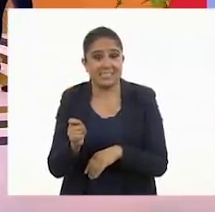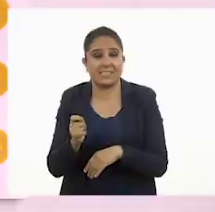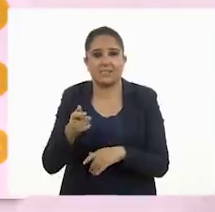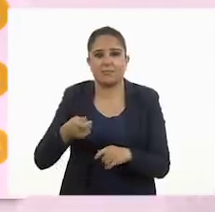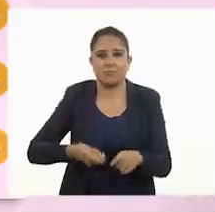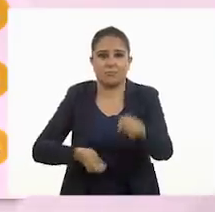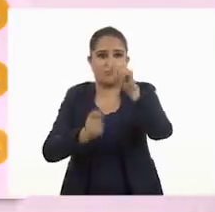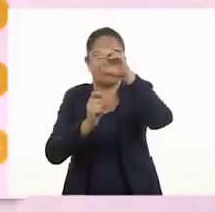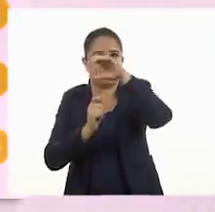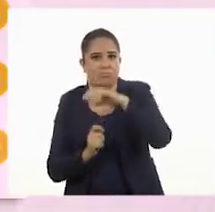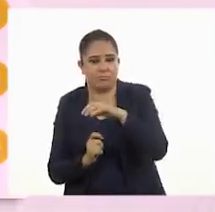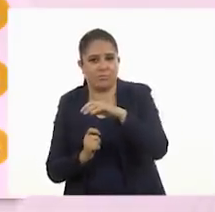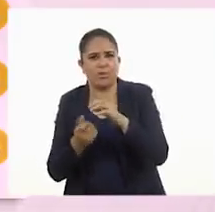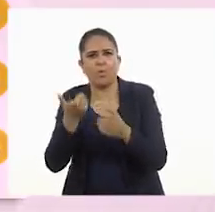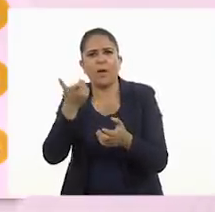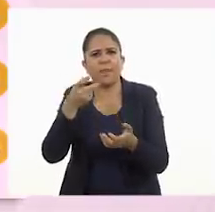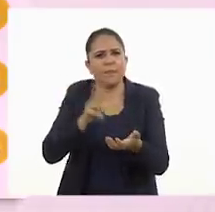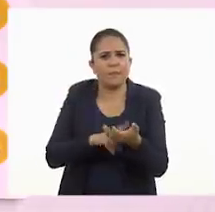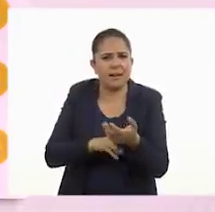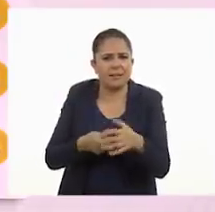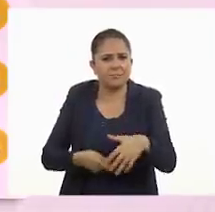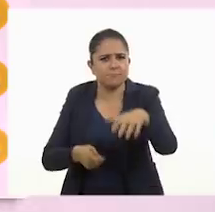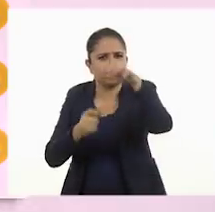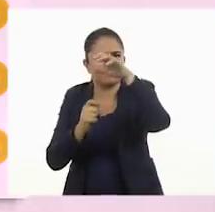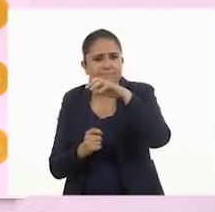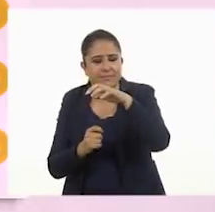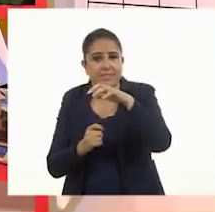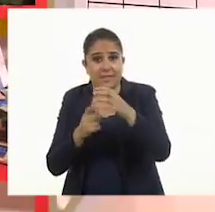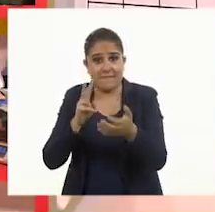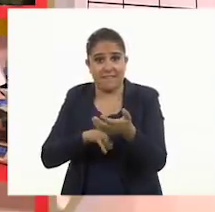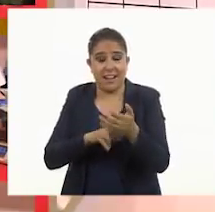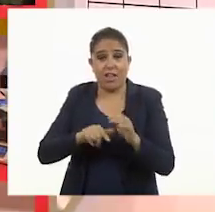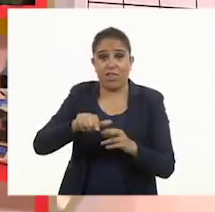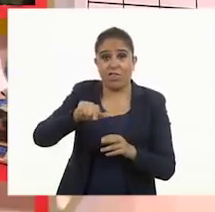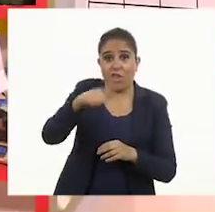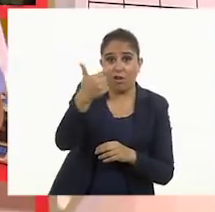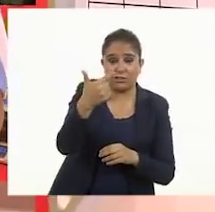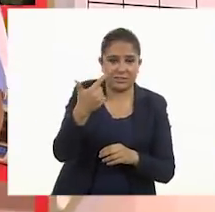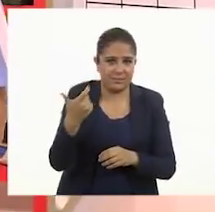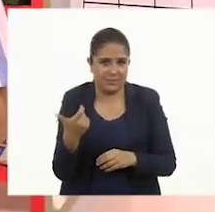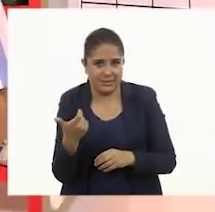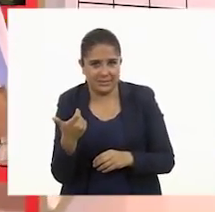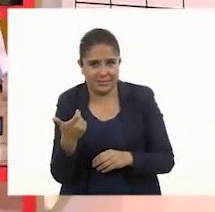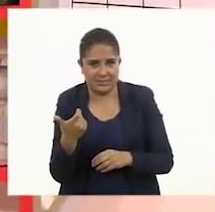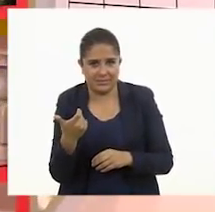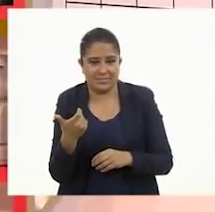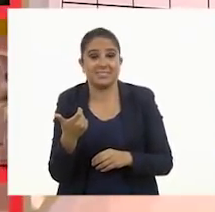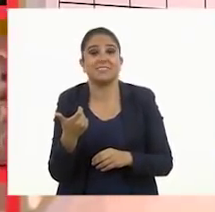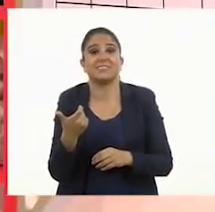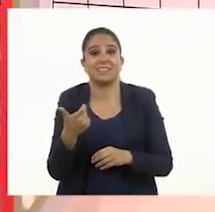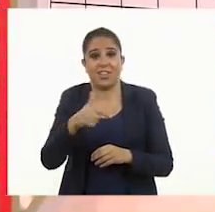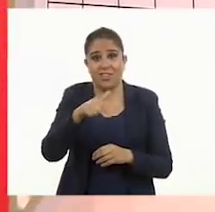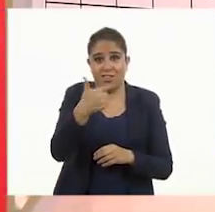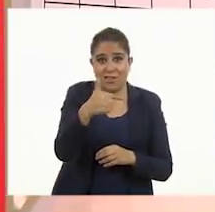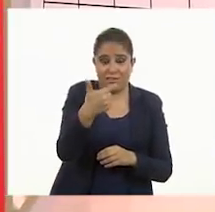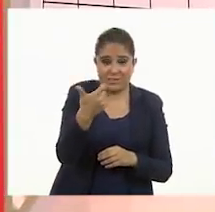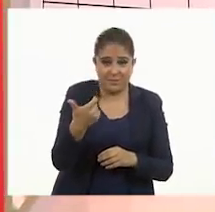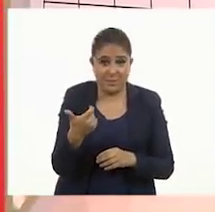valero. El valero. ¿Cuánto vale el valero? El valero cuesta doce pesos. Doce pesos.